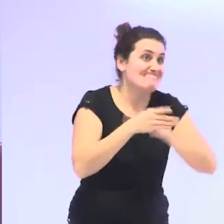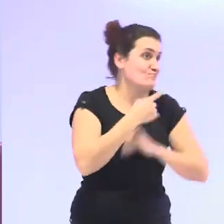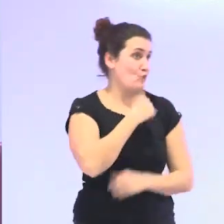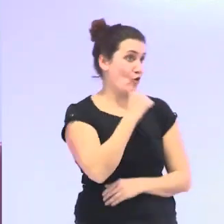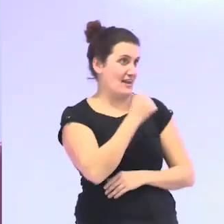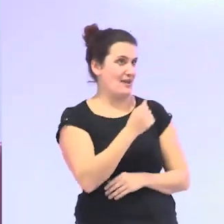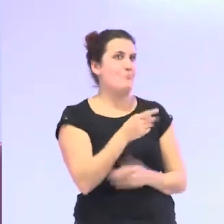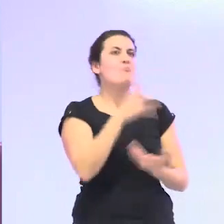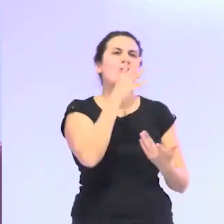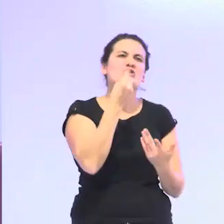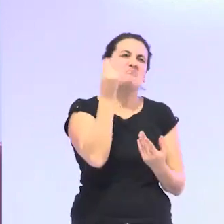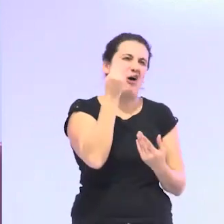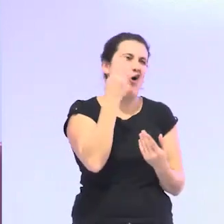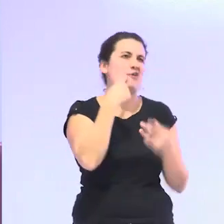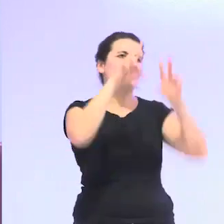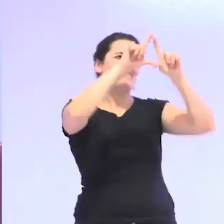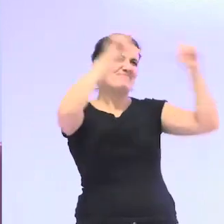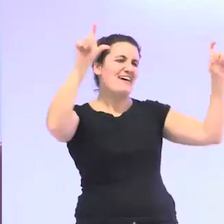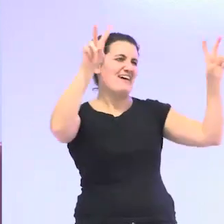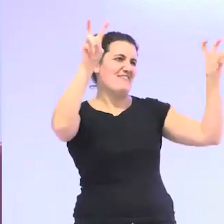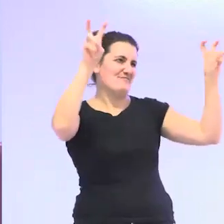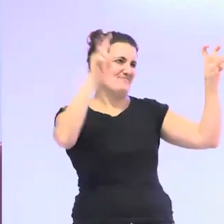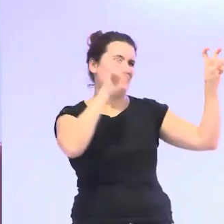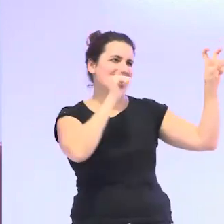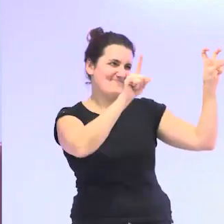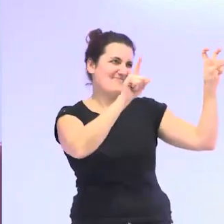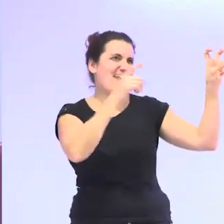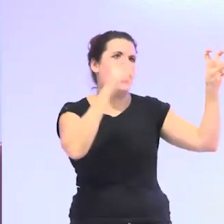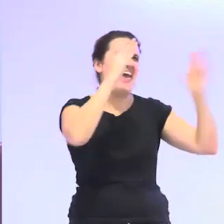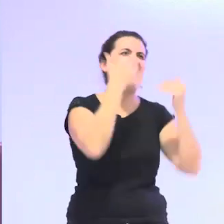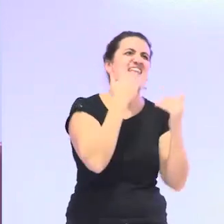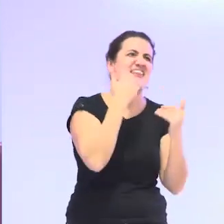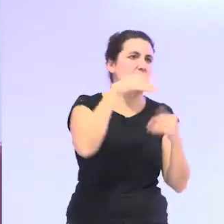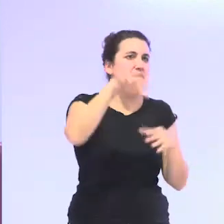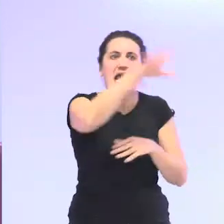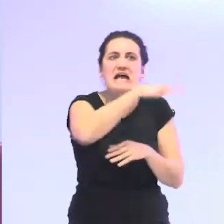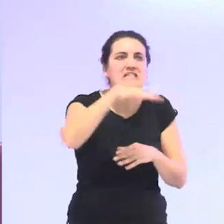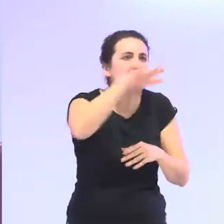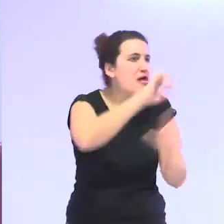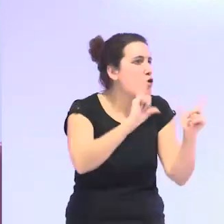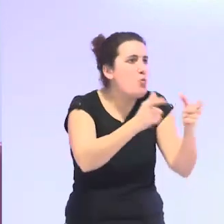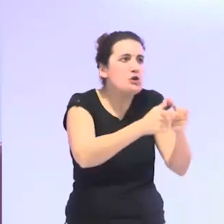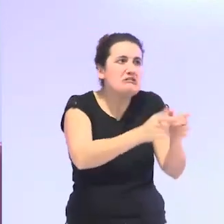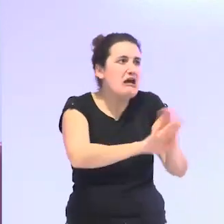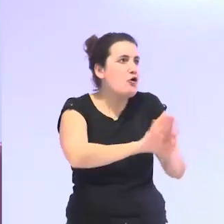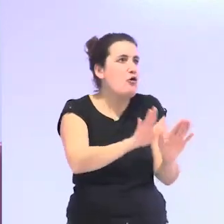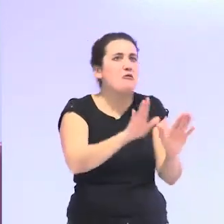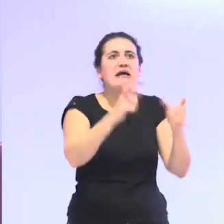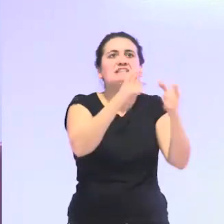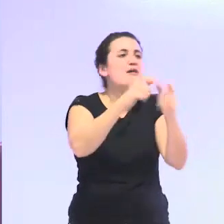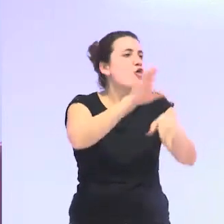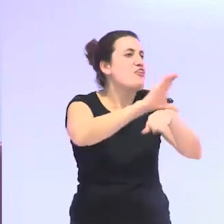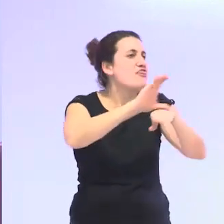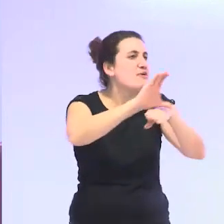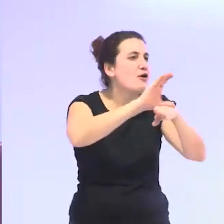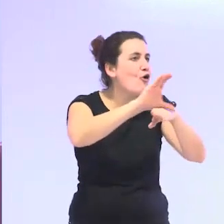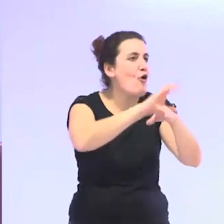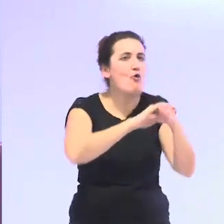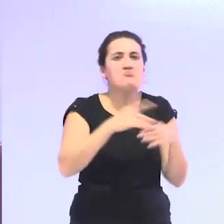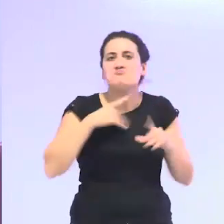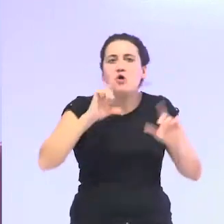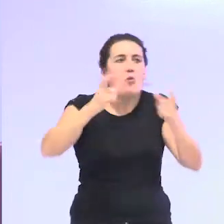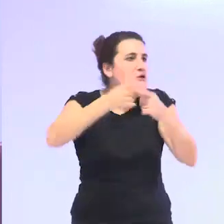por eso a lo mejor hay que quitar ya la edad cronológica de los espacios y puede ser un espacio comunitario un espacio cívico un espacio comunitario